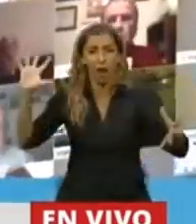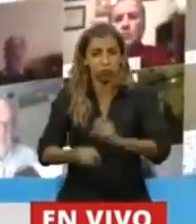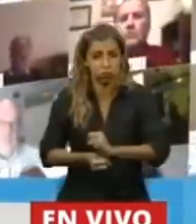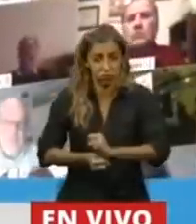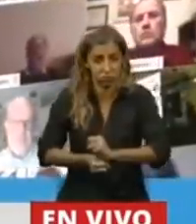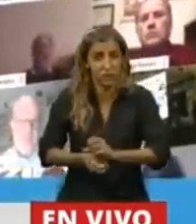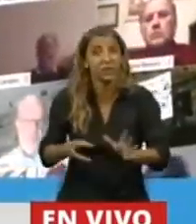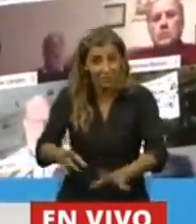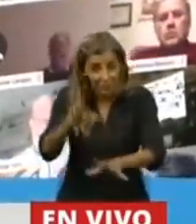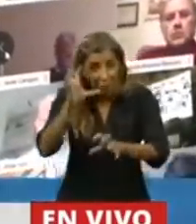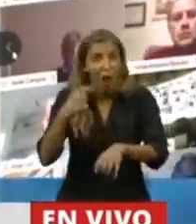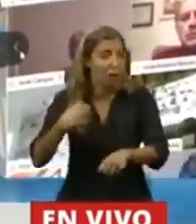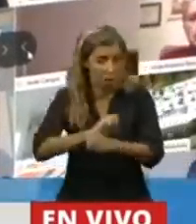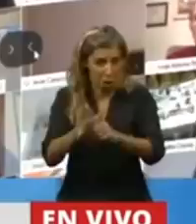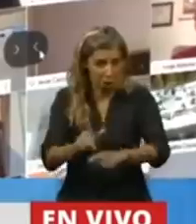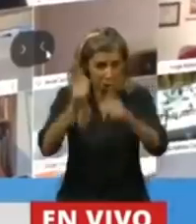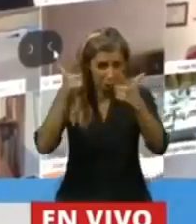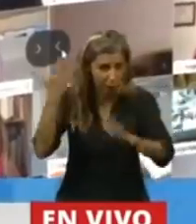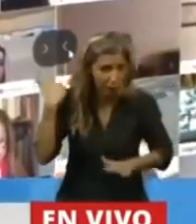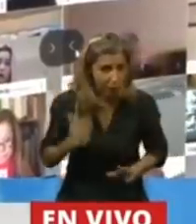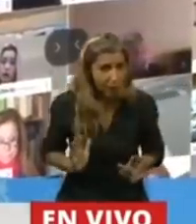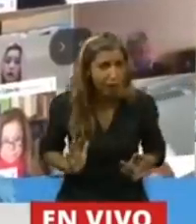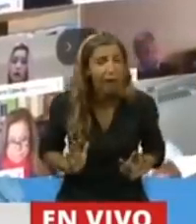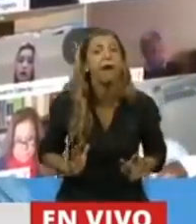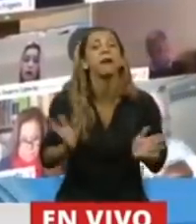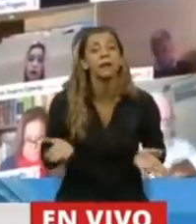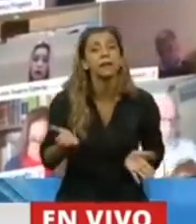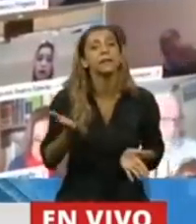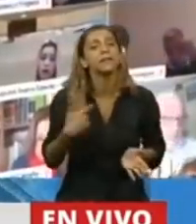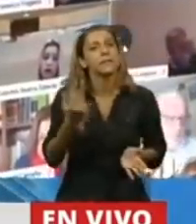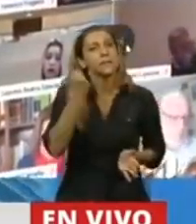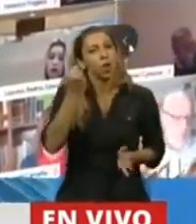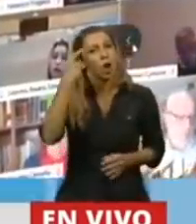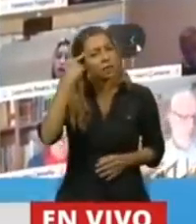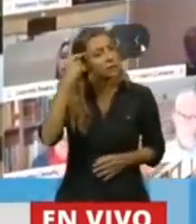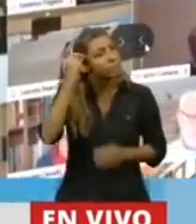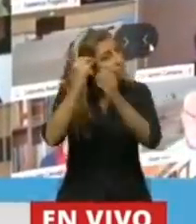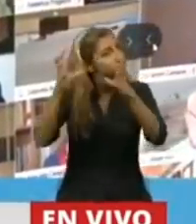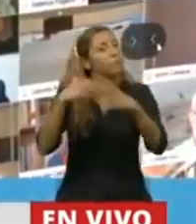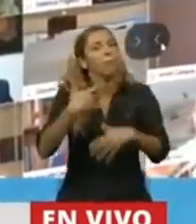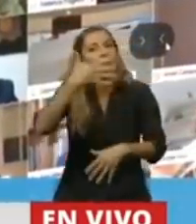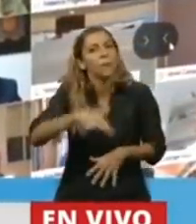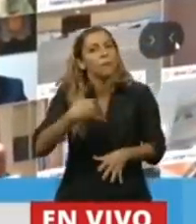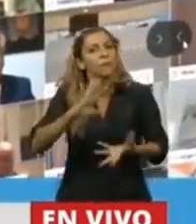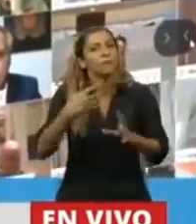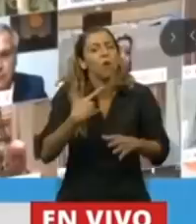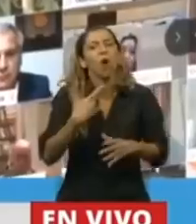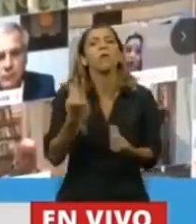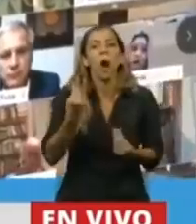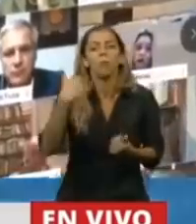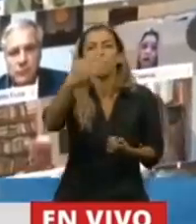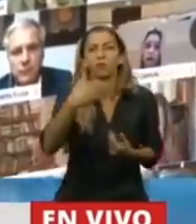que se expresan, que también reformulan y accionan a los políticos y después tienen su impacto en la vida